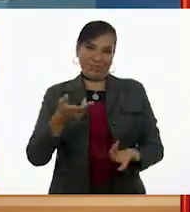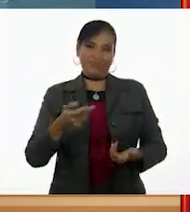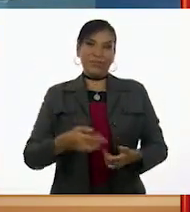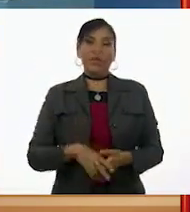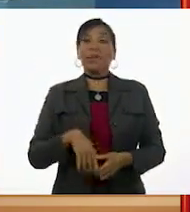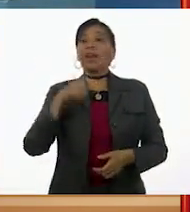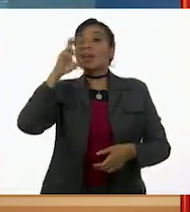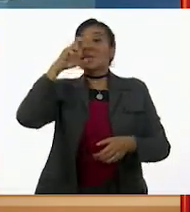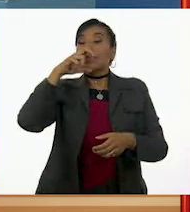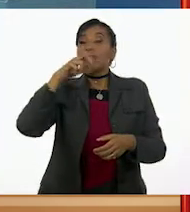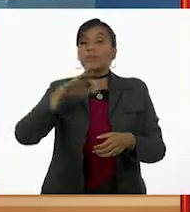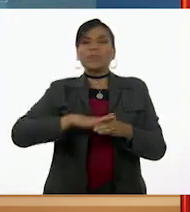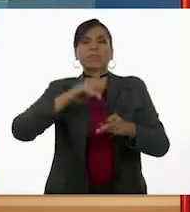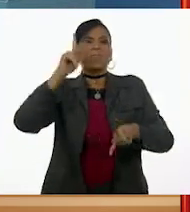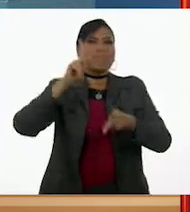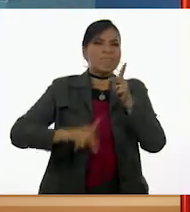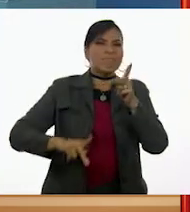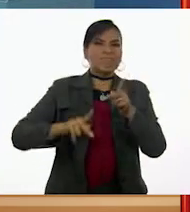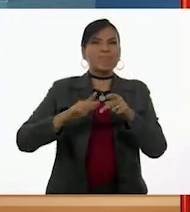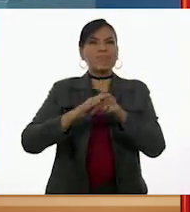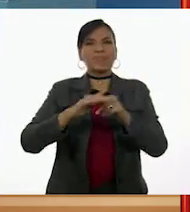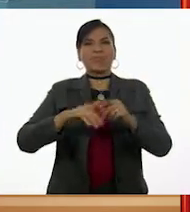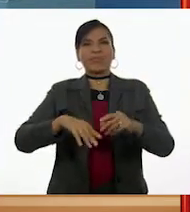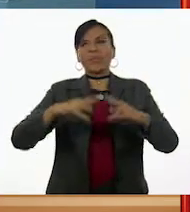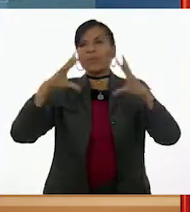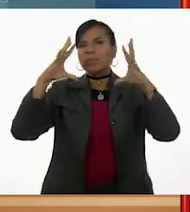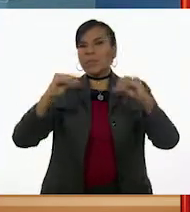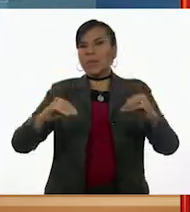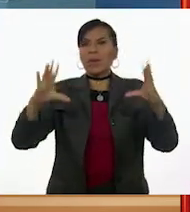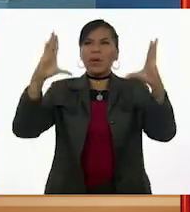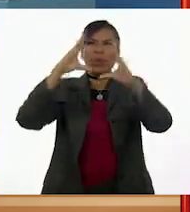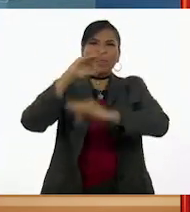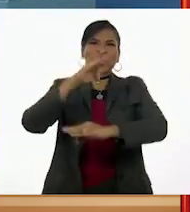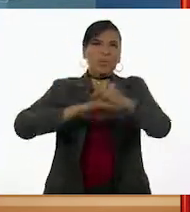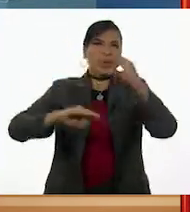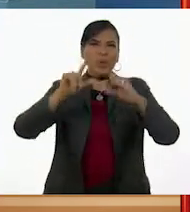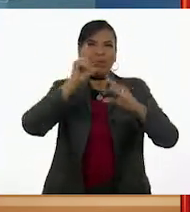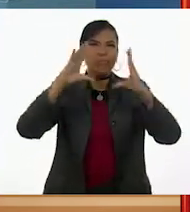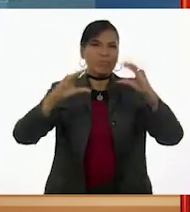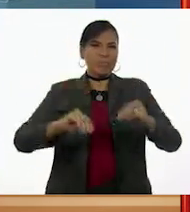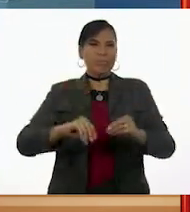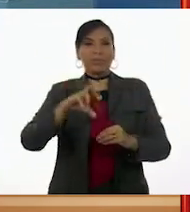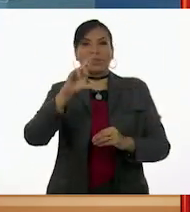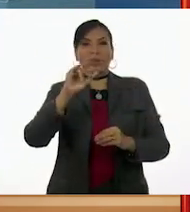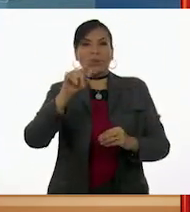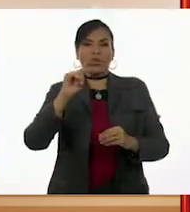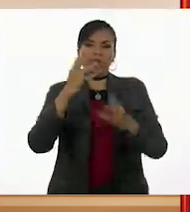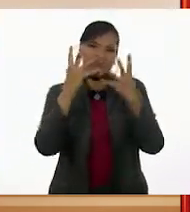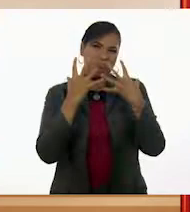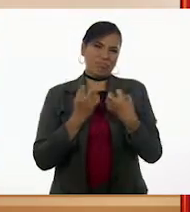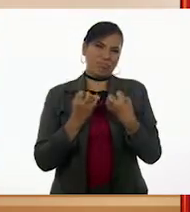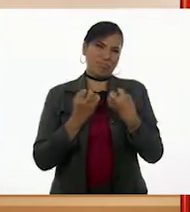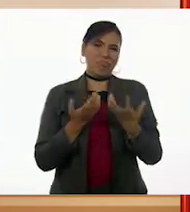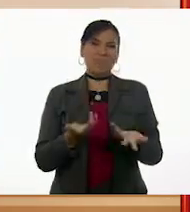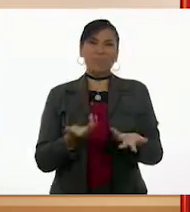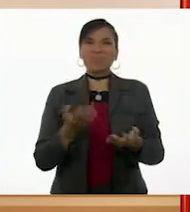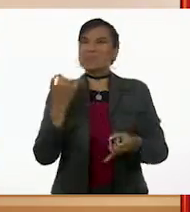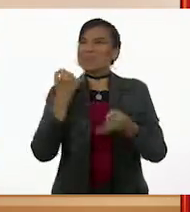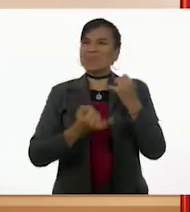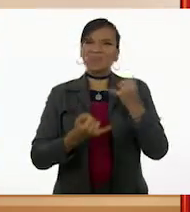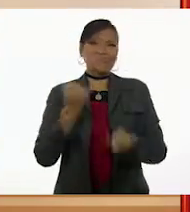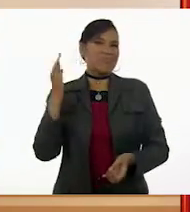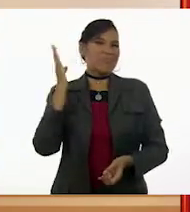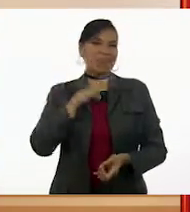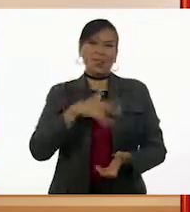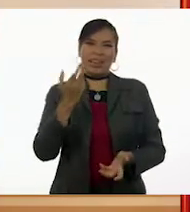Lolo fue interrumpido por un apagón que oscureció todo. Roberto se puso triste. Era muy mala suerte